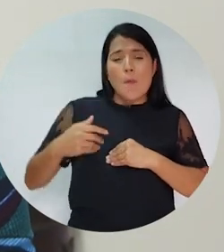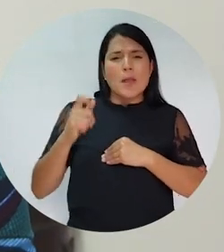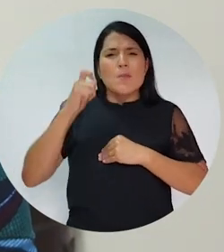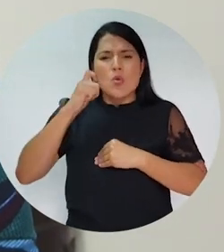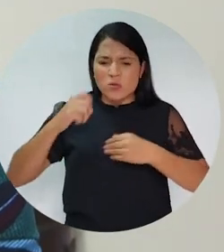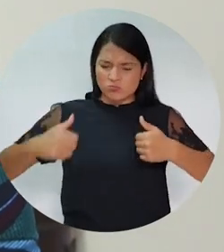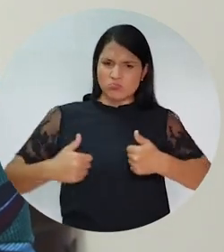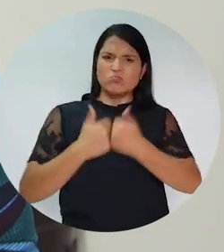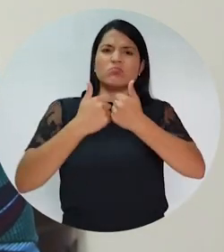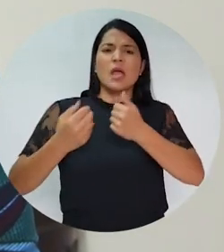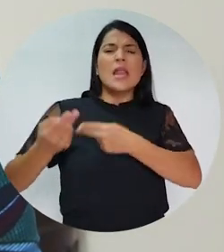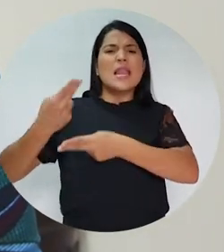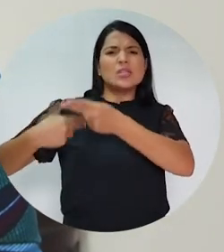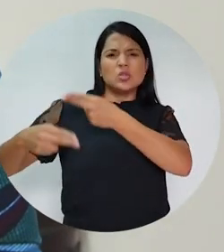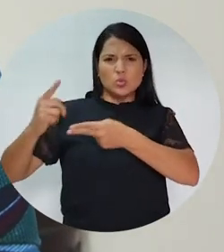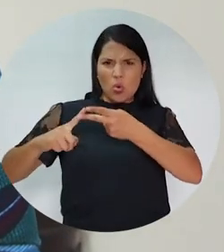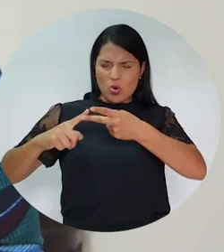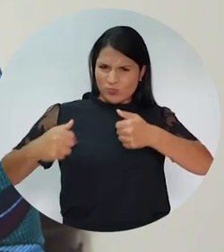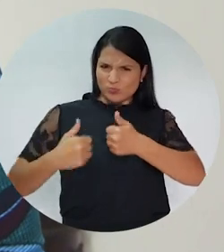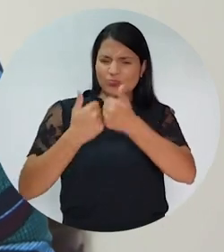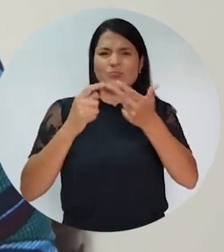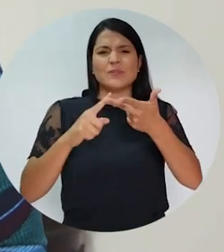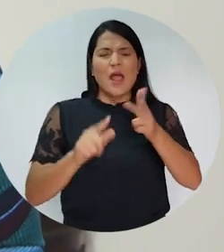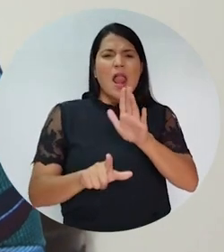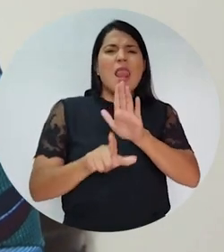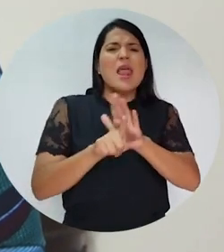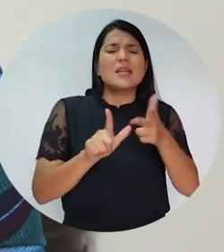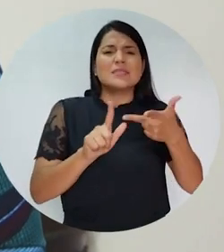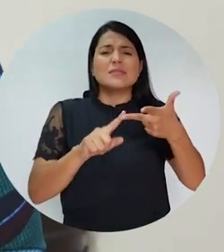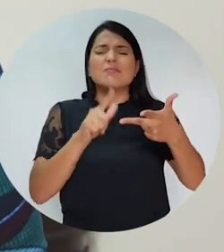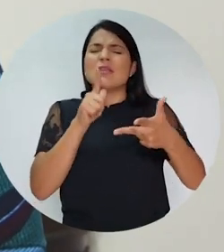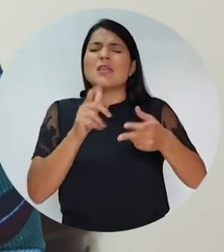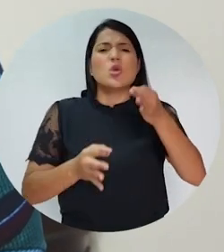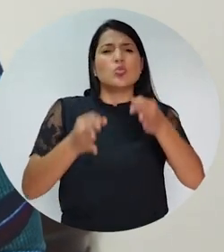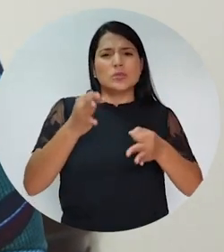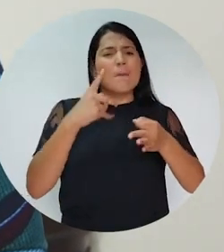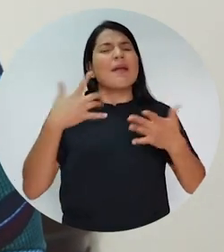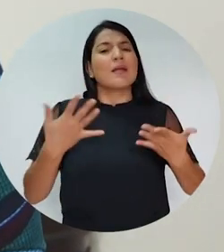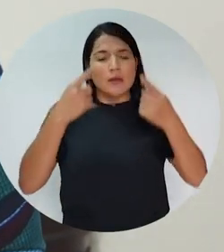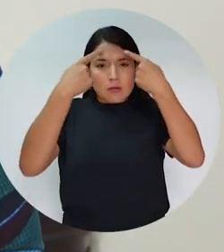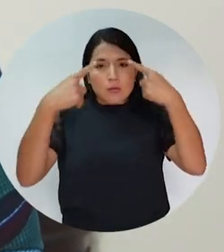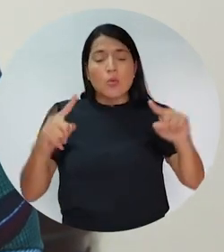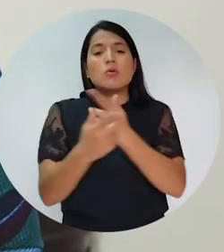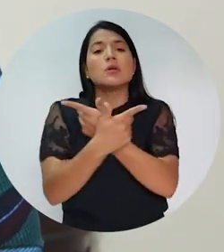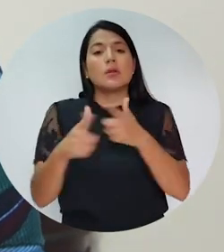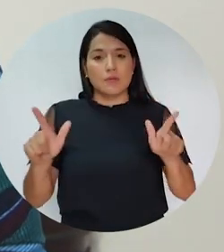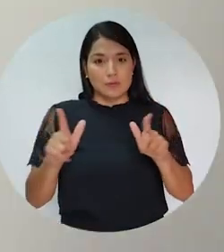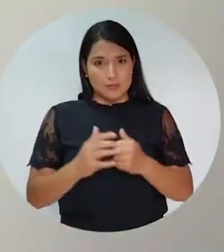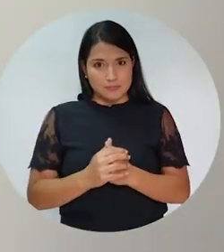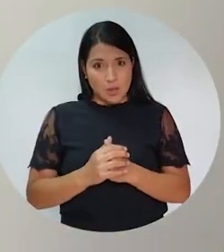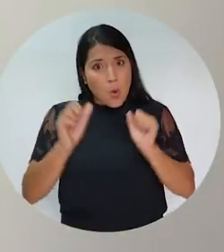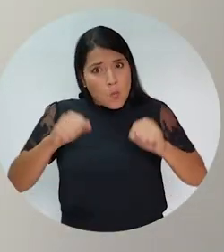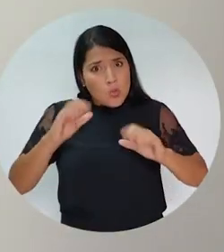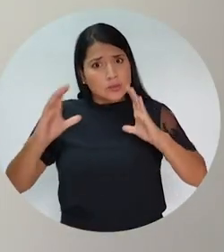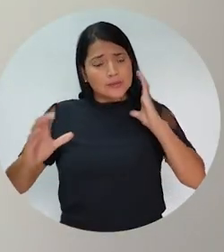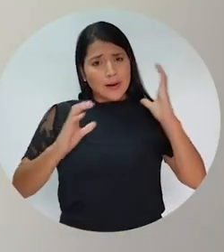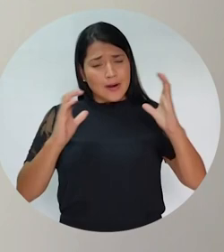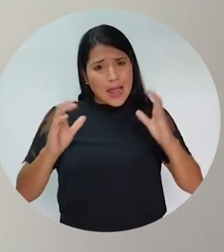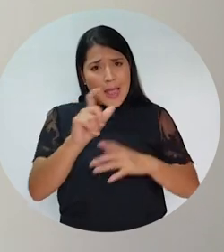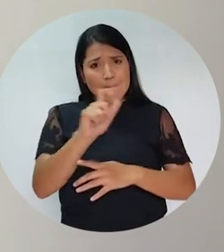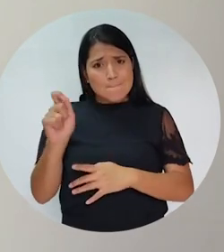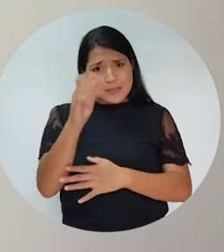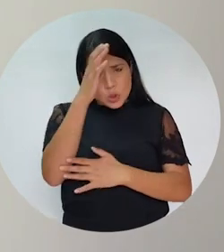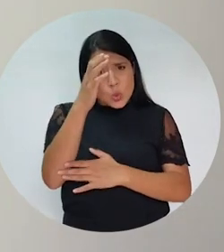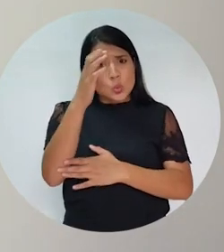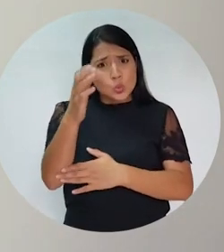mujeres que desafiaron la historia, las leyes y la injusticia por su libertad. Celebrar el